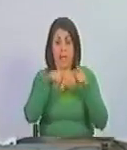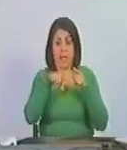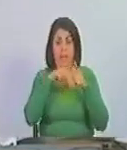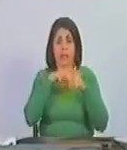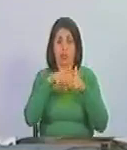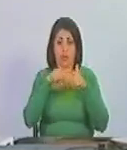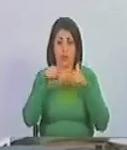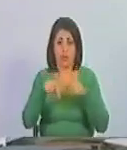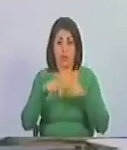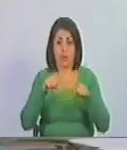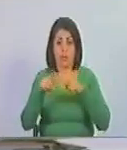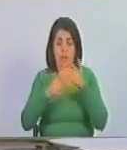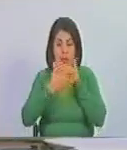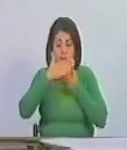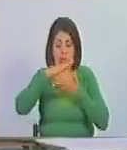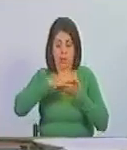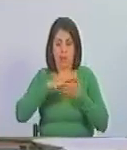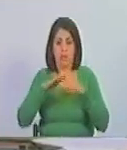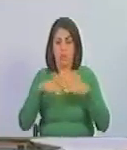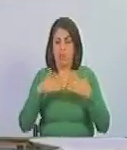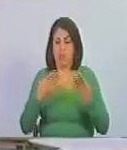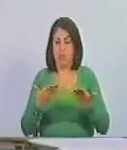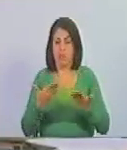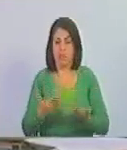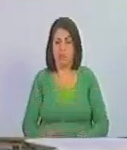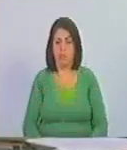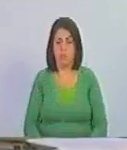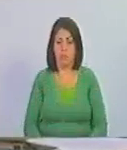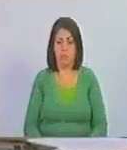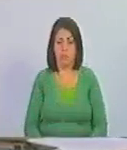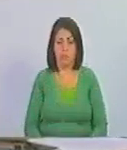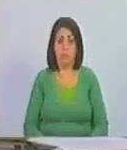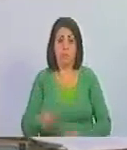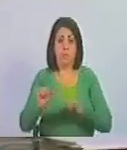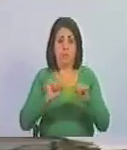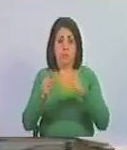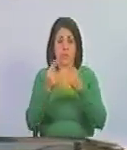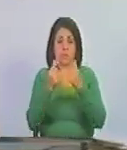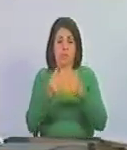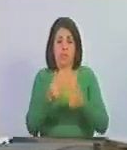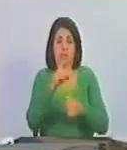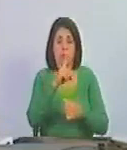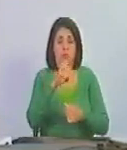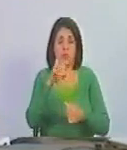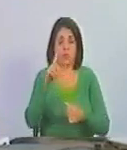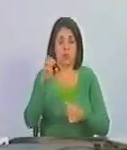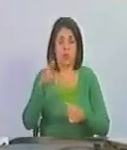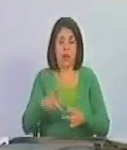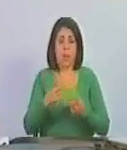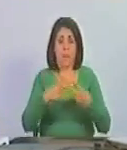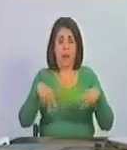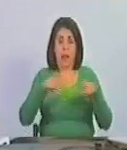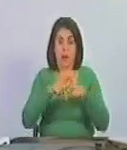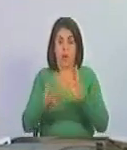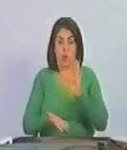entonces él manda esta carta ¿saben para qué? para que sus acciones de Delec suban de valor